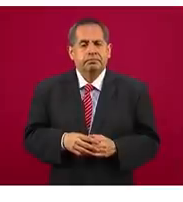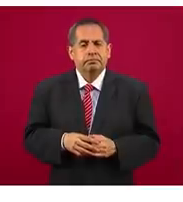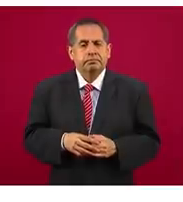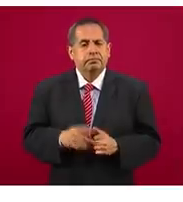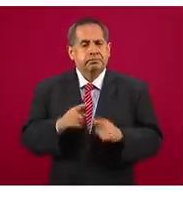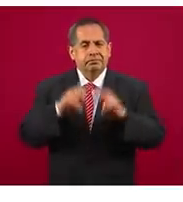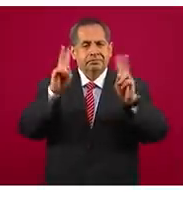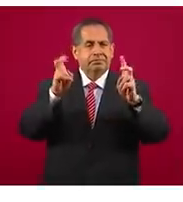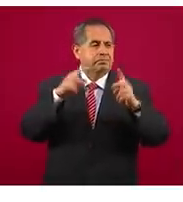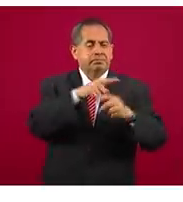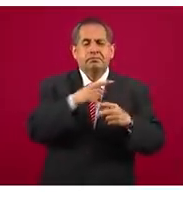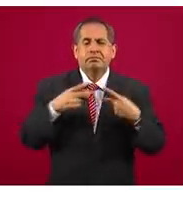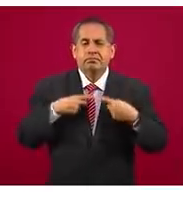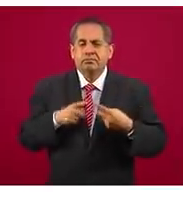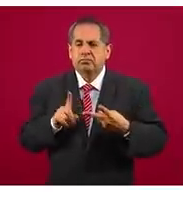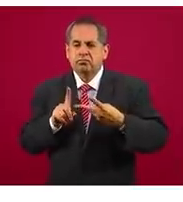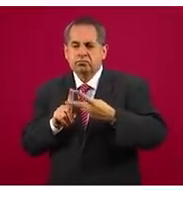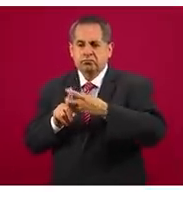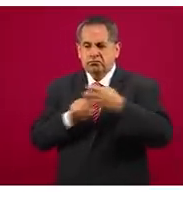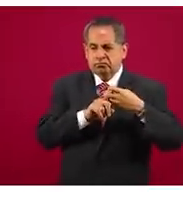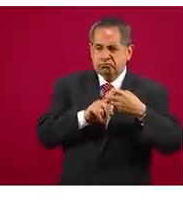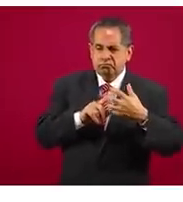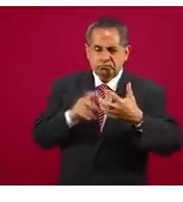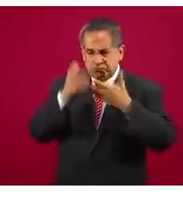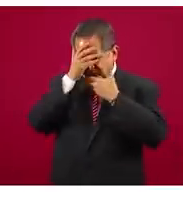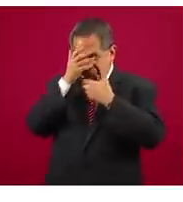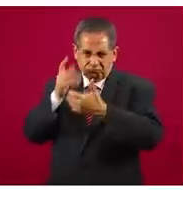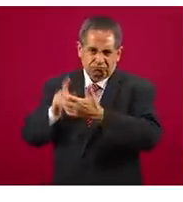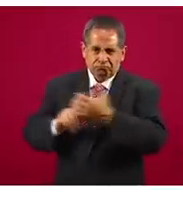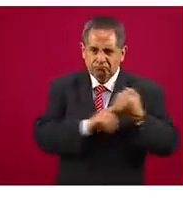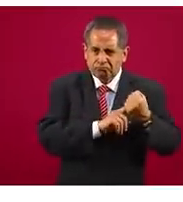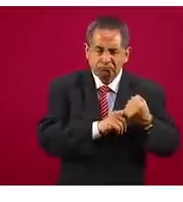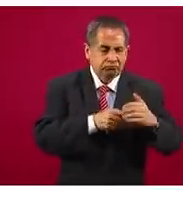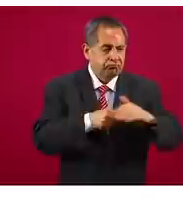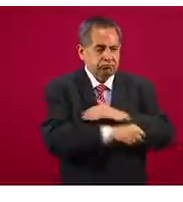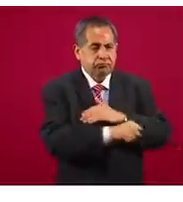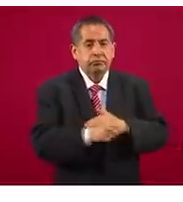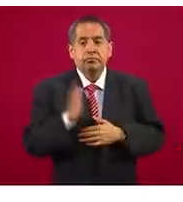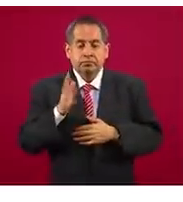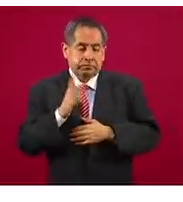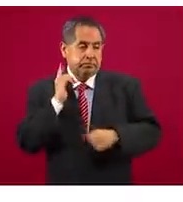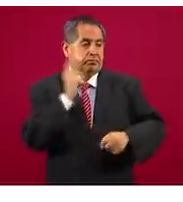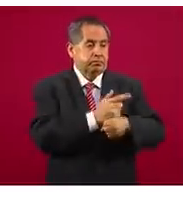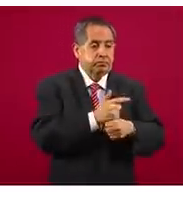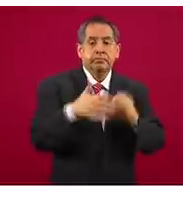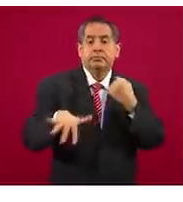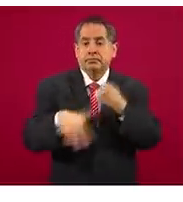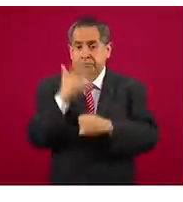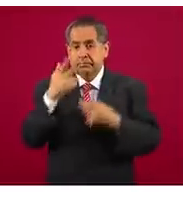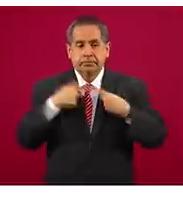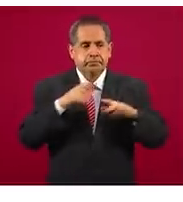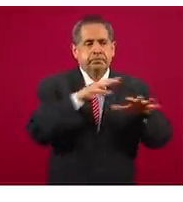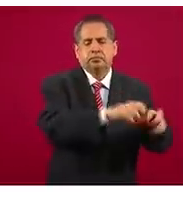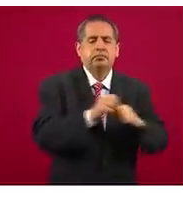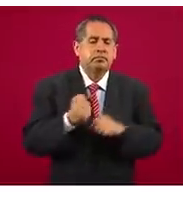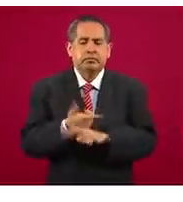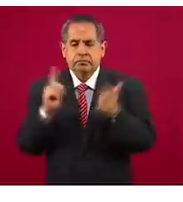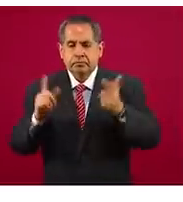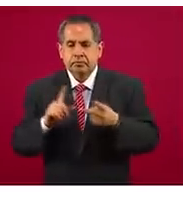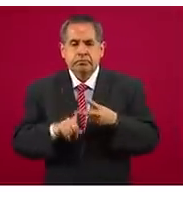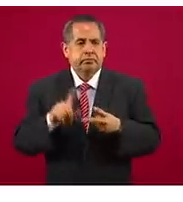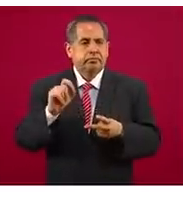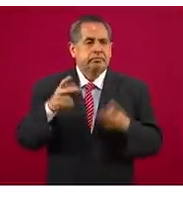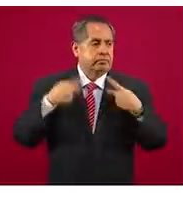secuestro, se ha logrado liberar 15 víctimas de secuestro y 31 víctimas de extorsión, se